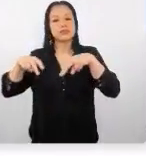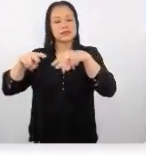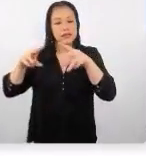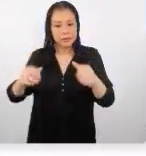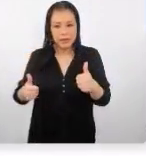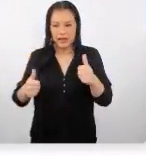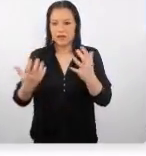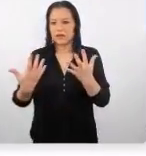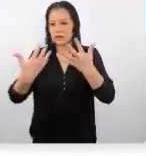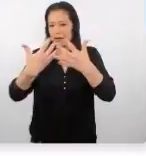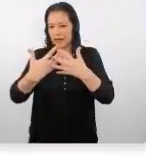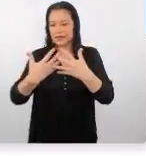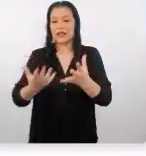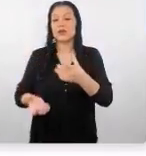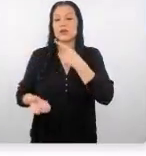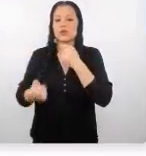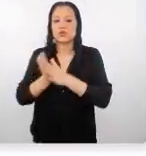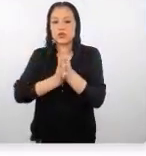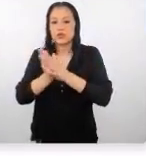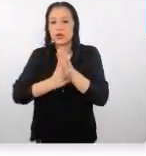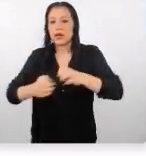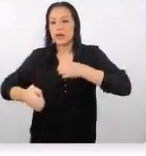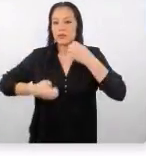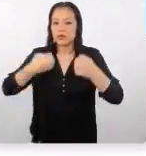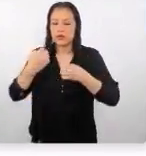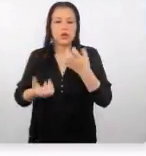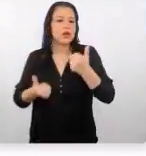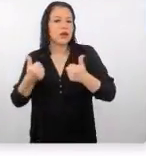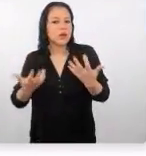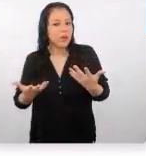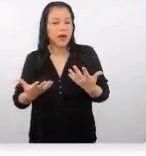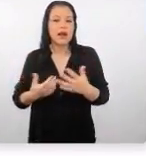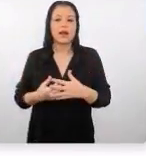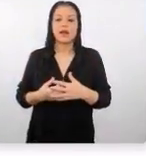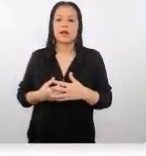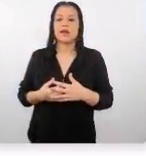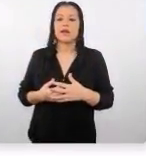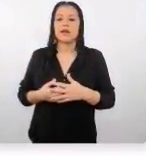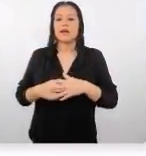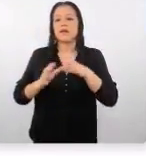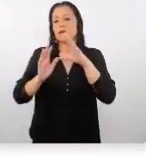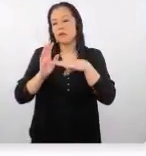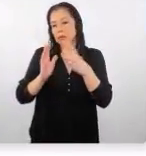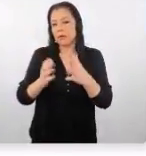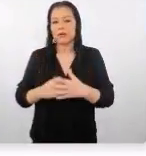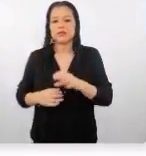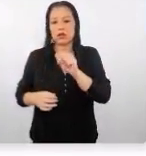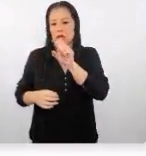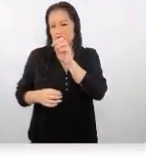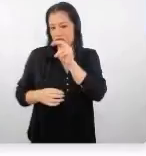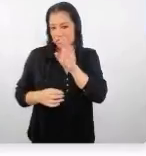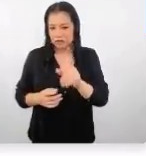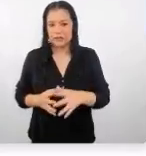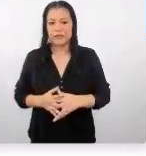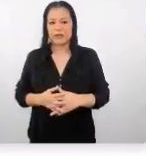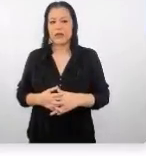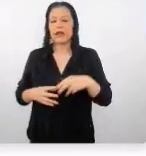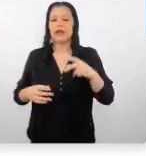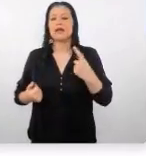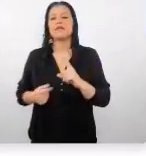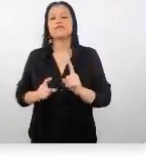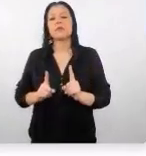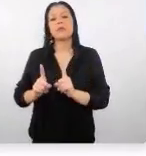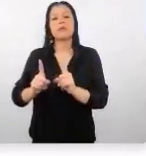asociado con aventura, pero cuando hablemos de aventura, en este caso, estamos hablando de una aventura un poco más soft, ¿sí? caminatas,